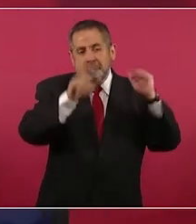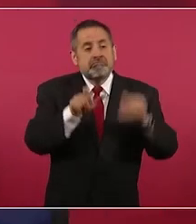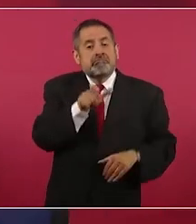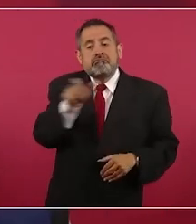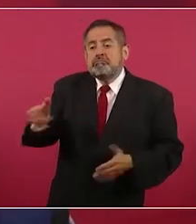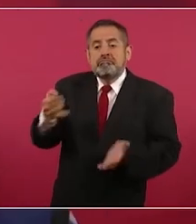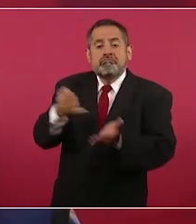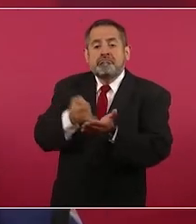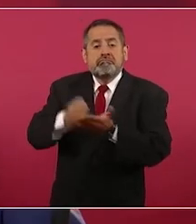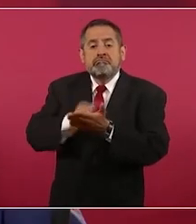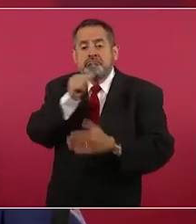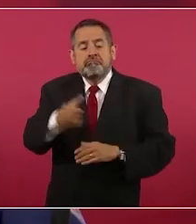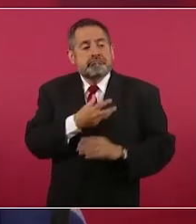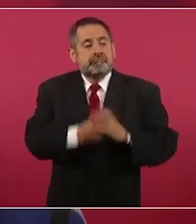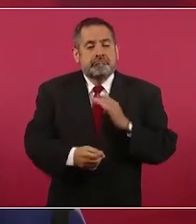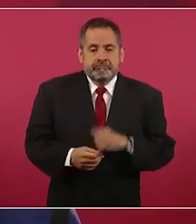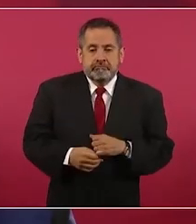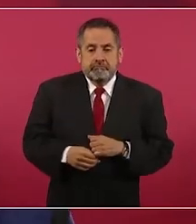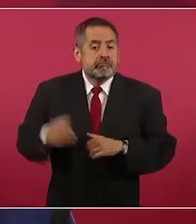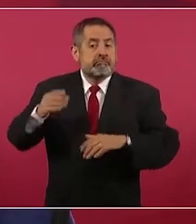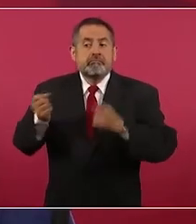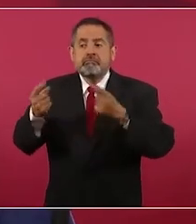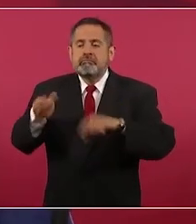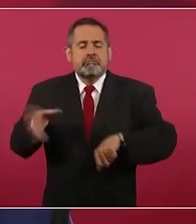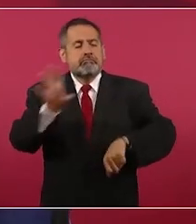legalizado.